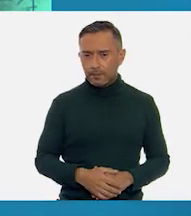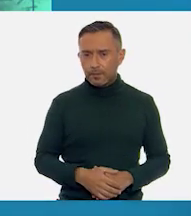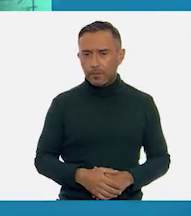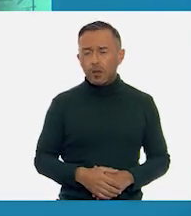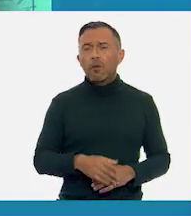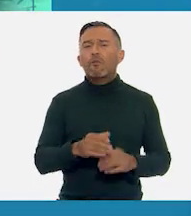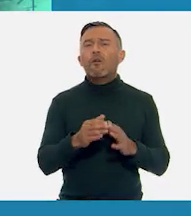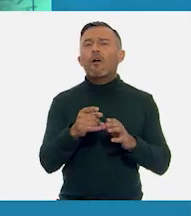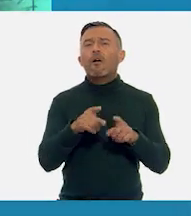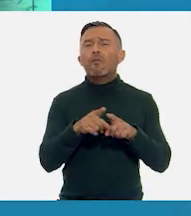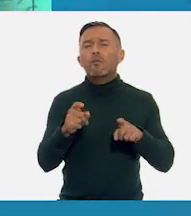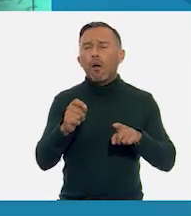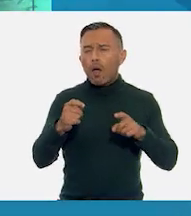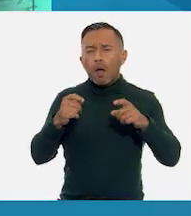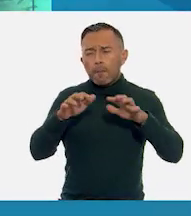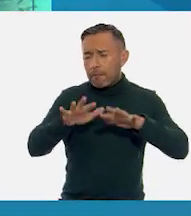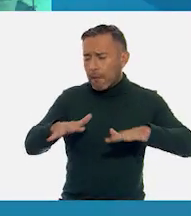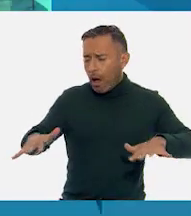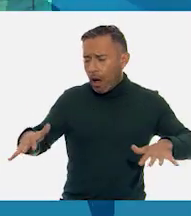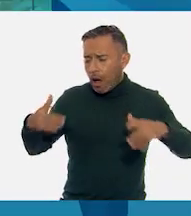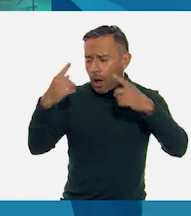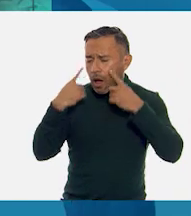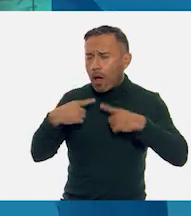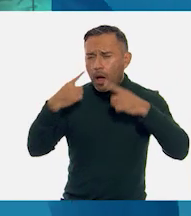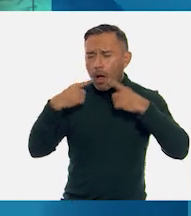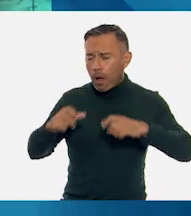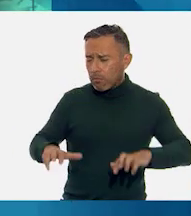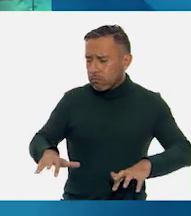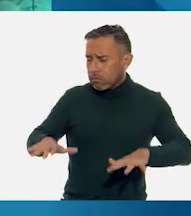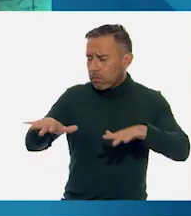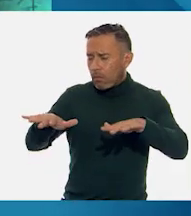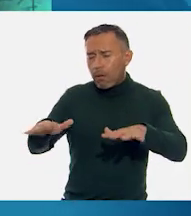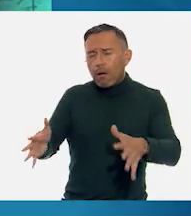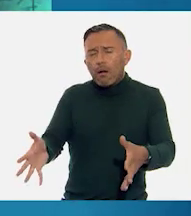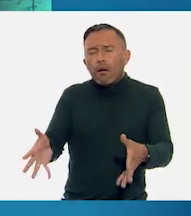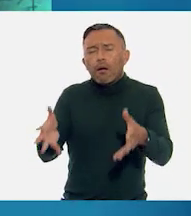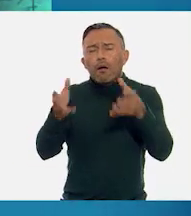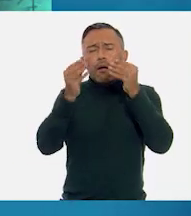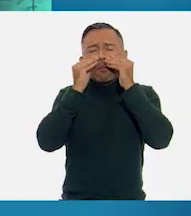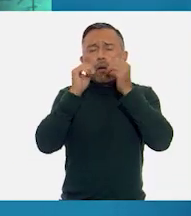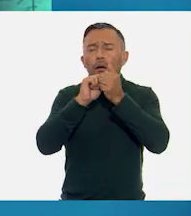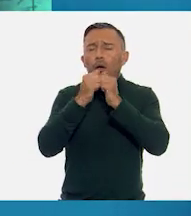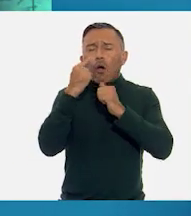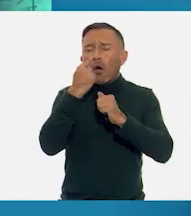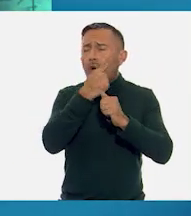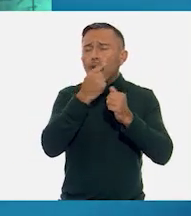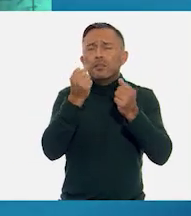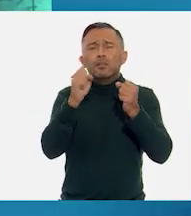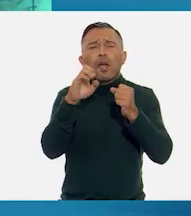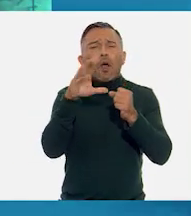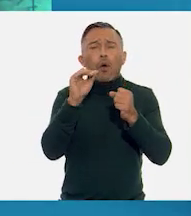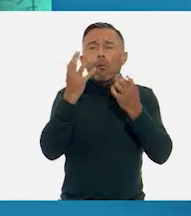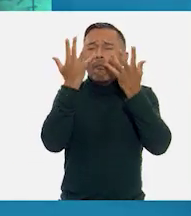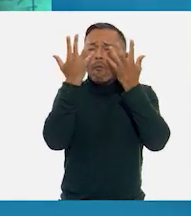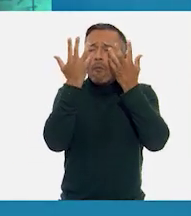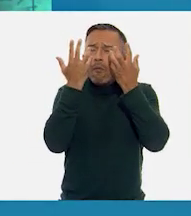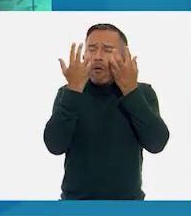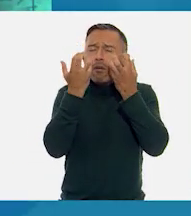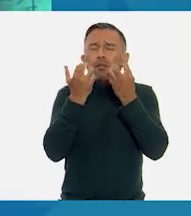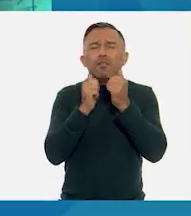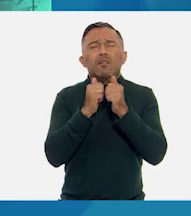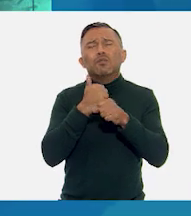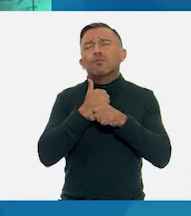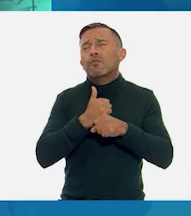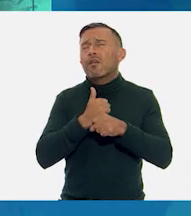dame todas las lágrimas del mar. Mis ojos están secos y yo sufro unas inmensas ganas de llorar.